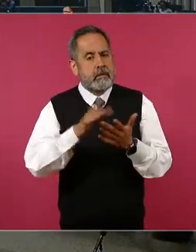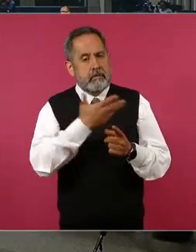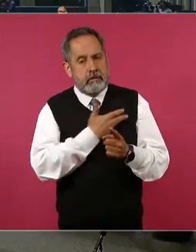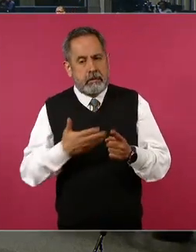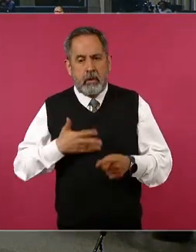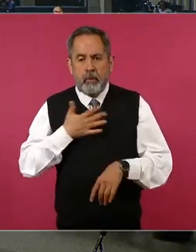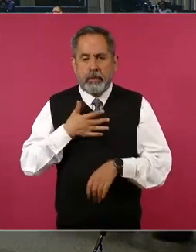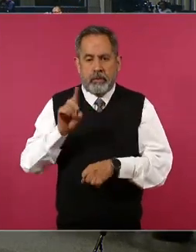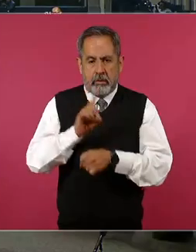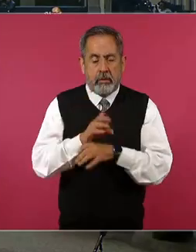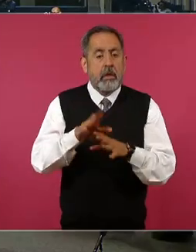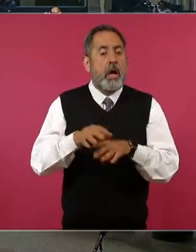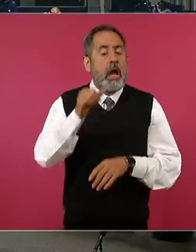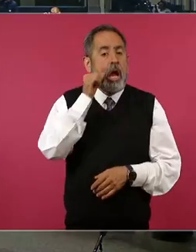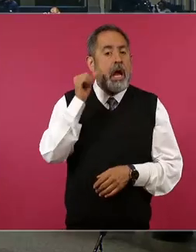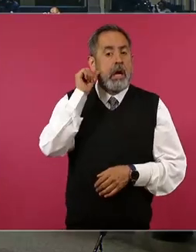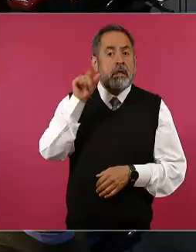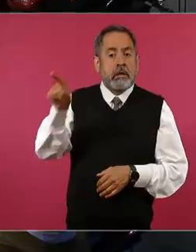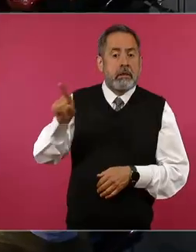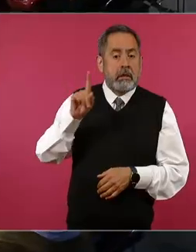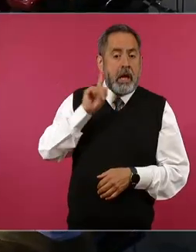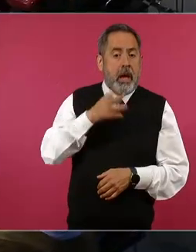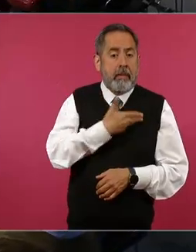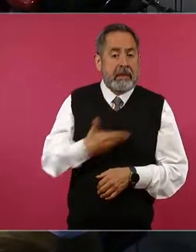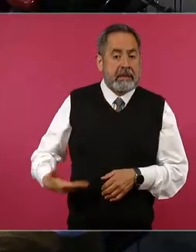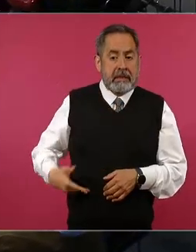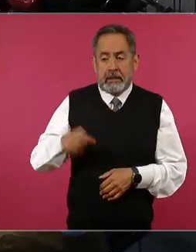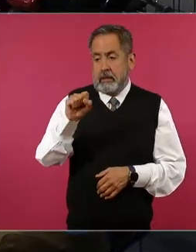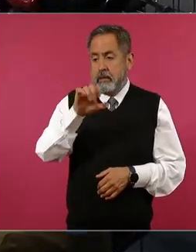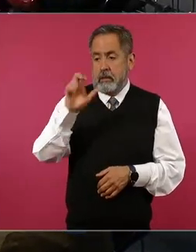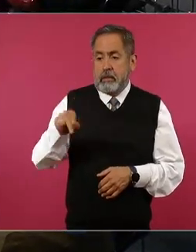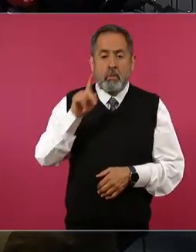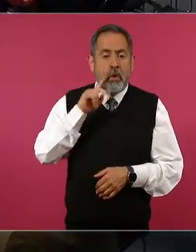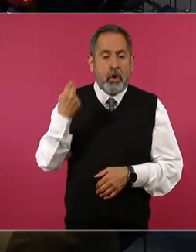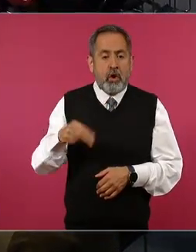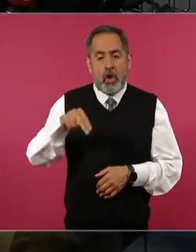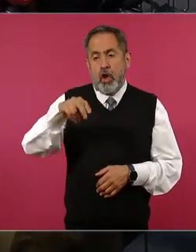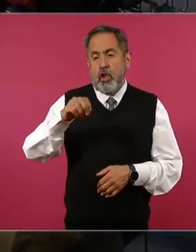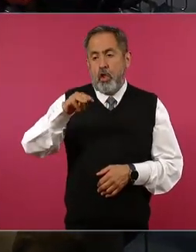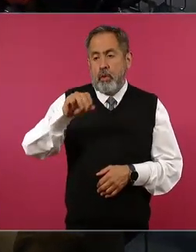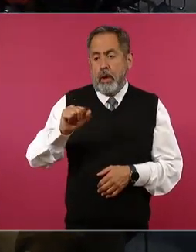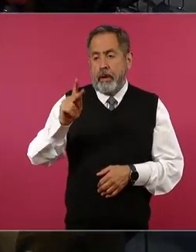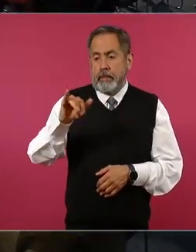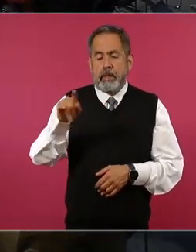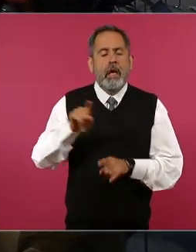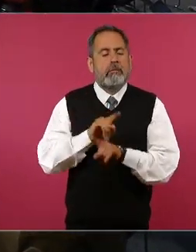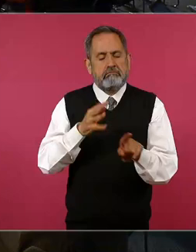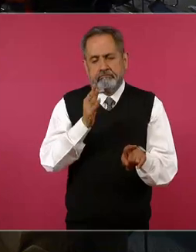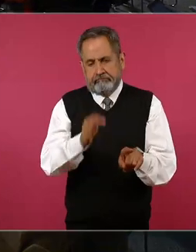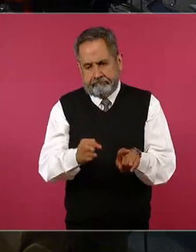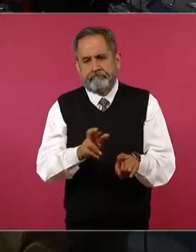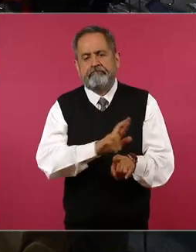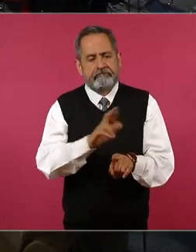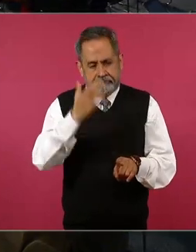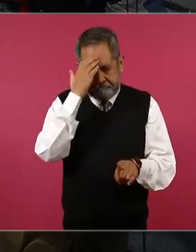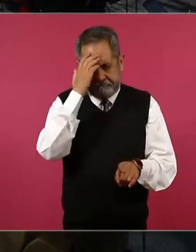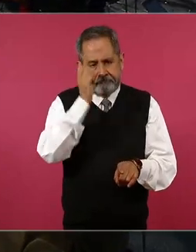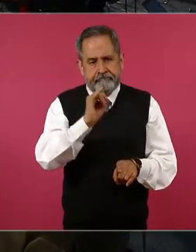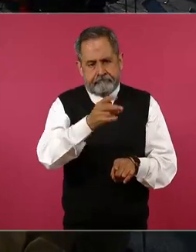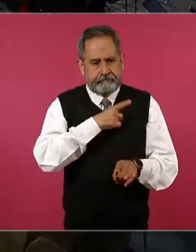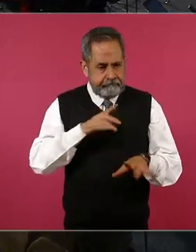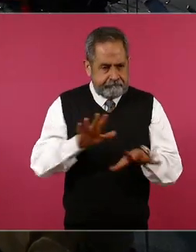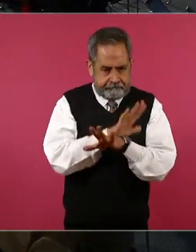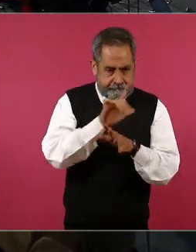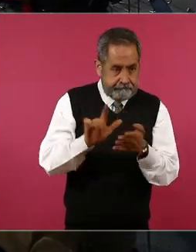presidente. Buenos días. Ayer la presidenta de la Suprema Corte, Norma Piña, reconoce la necesidad de una reforma al Poder Judicial,